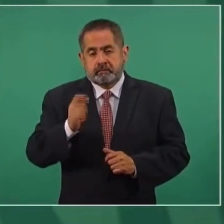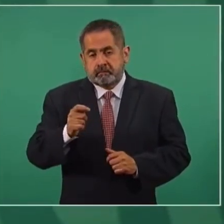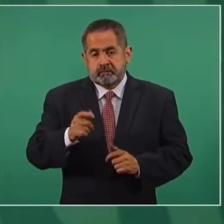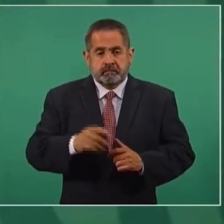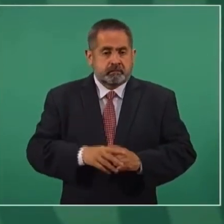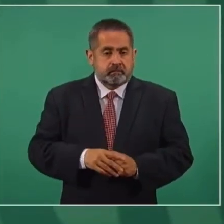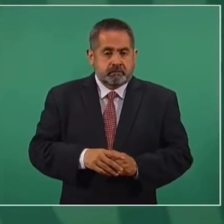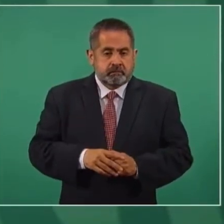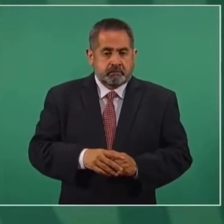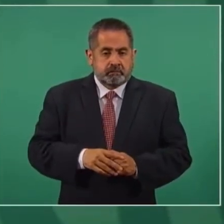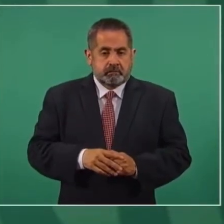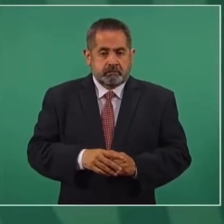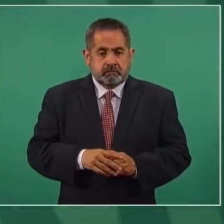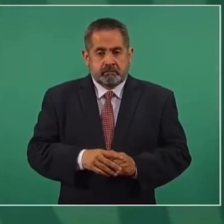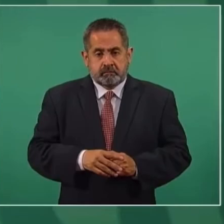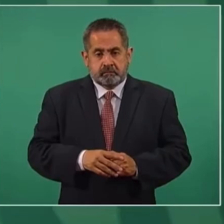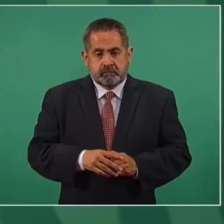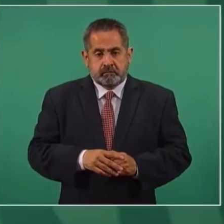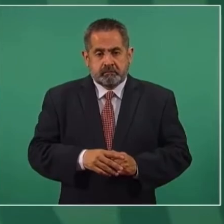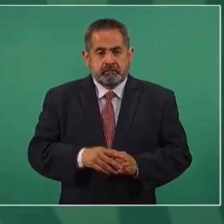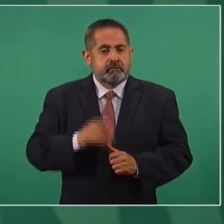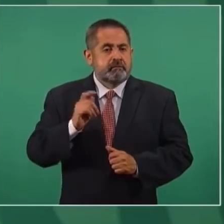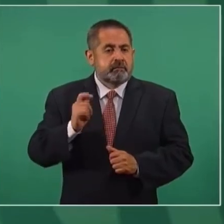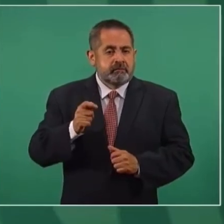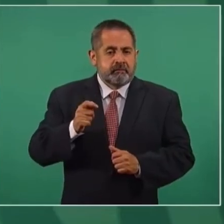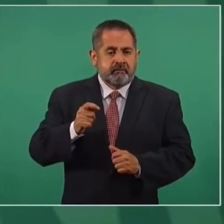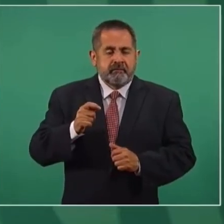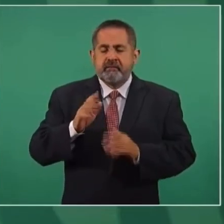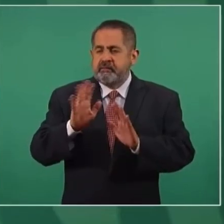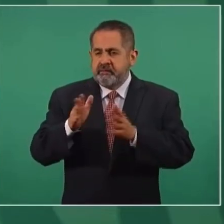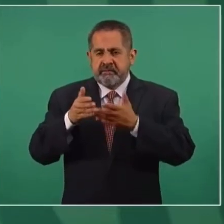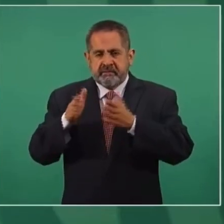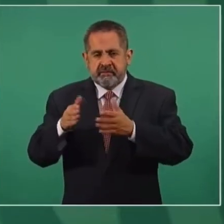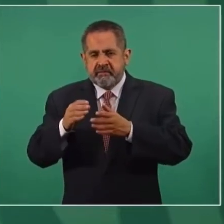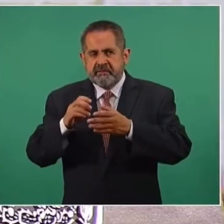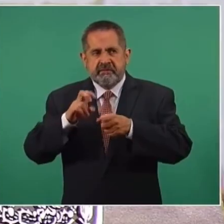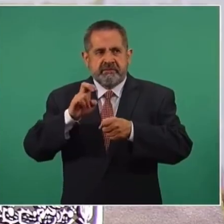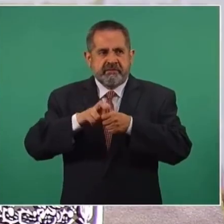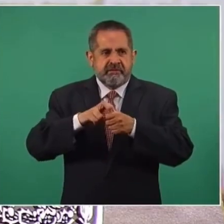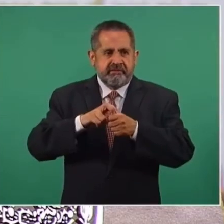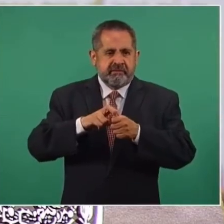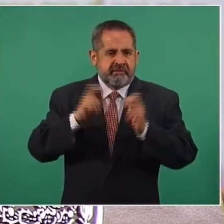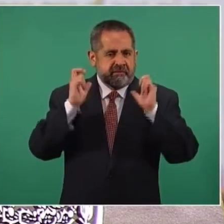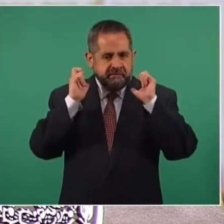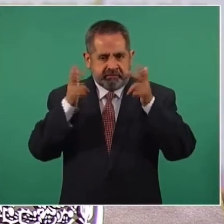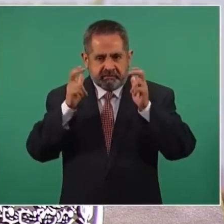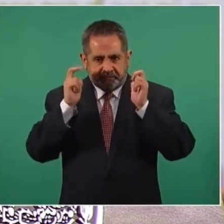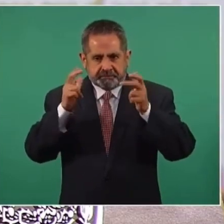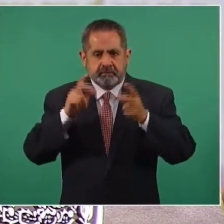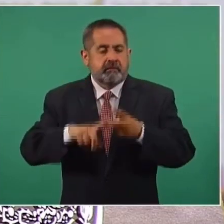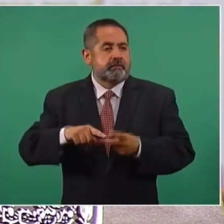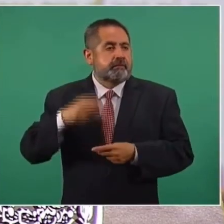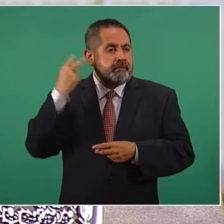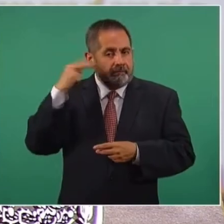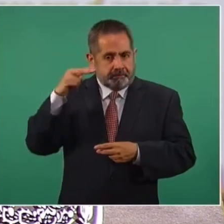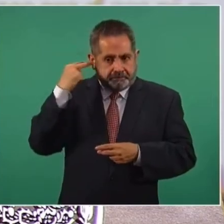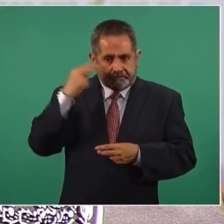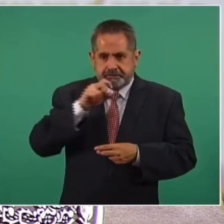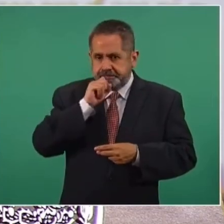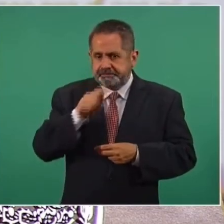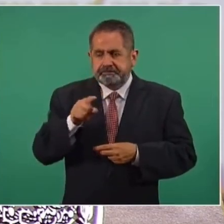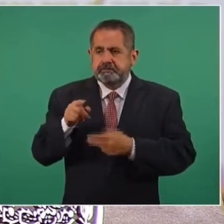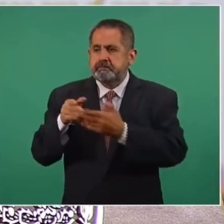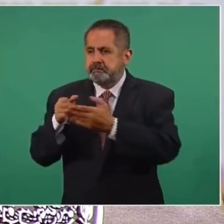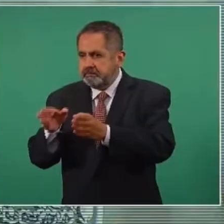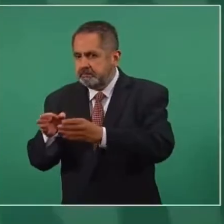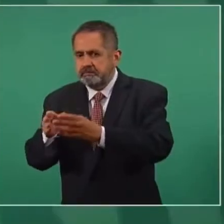ampliar ya el regreso a clases en Chiapas, en Veracruz y así